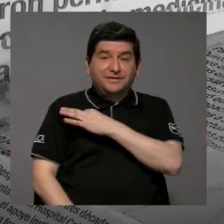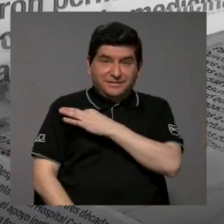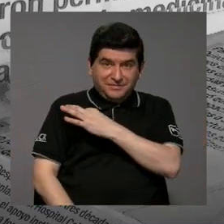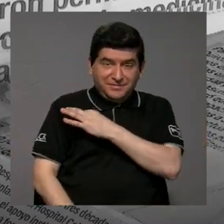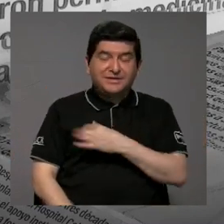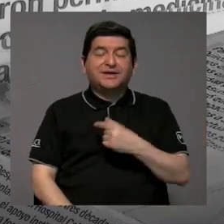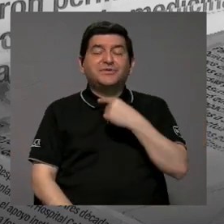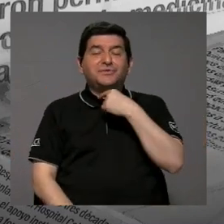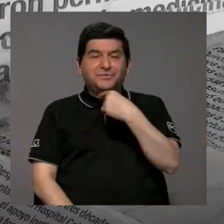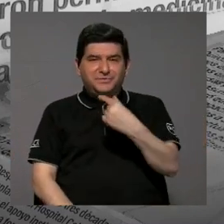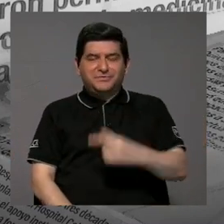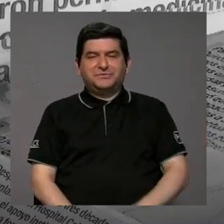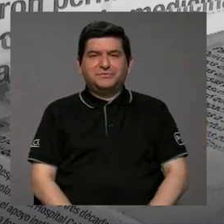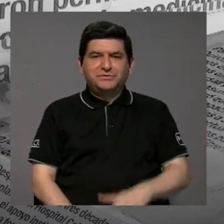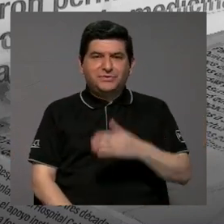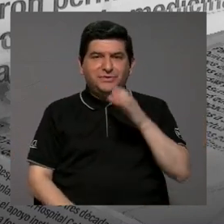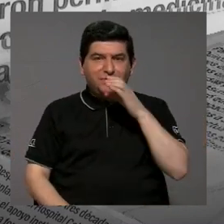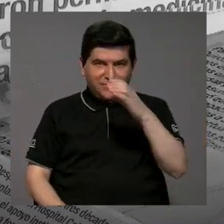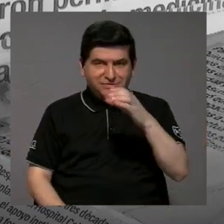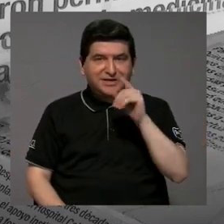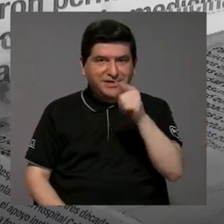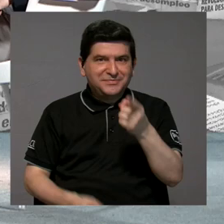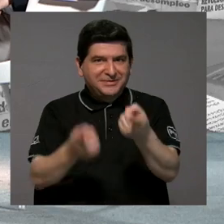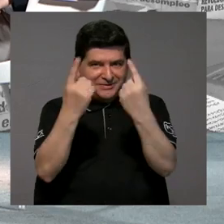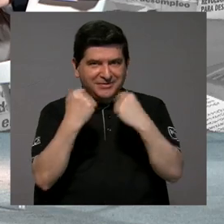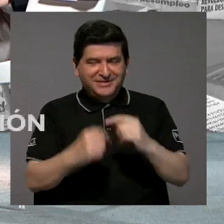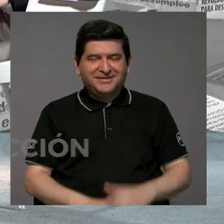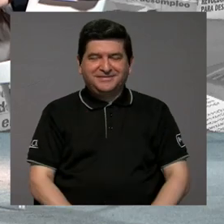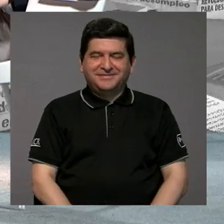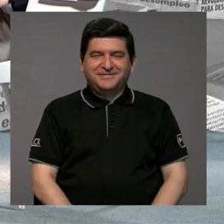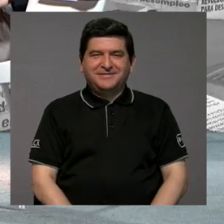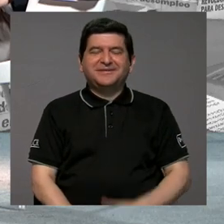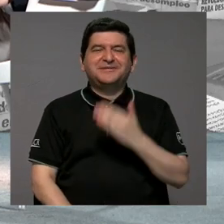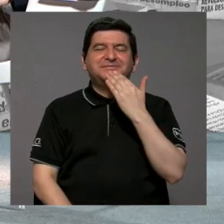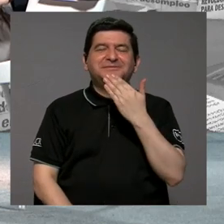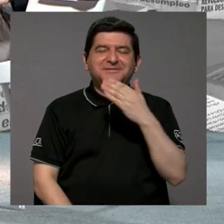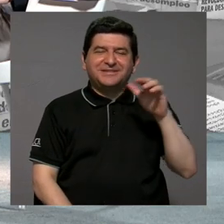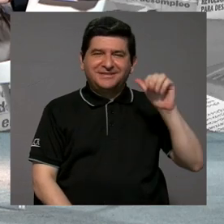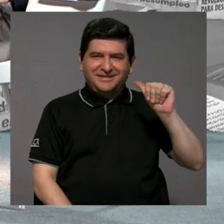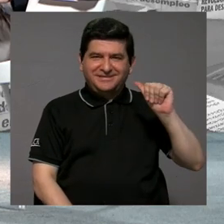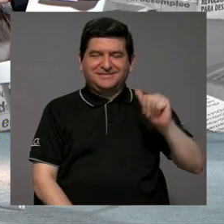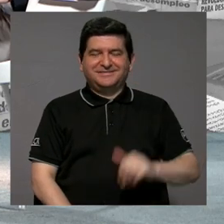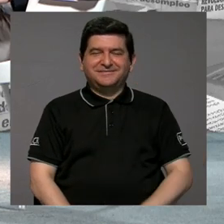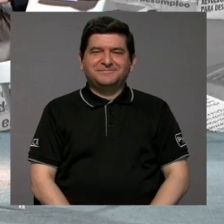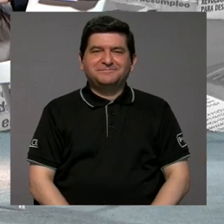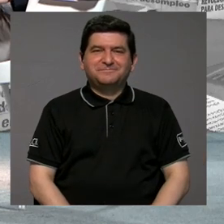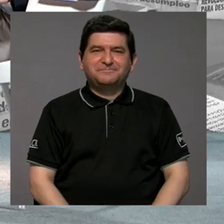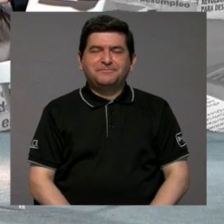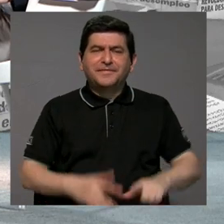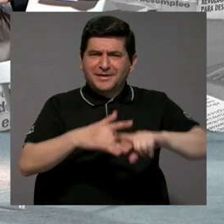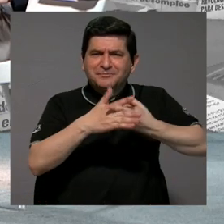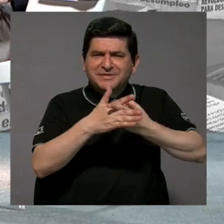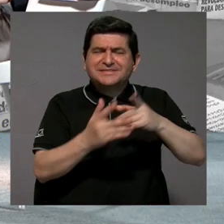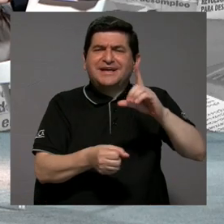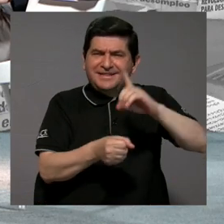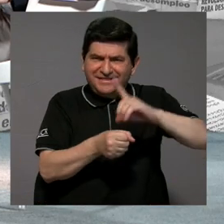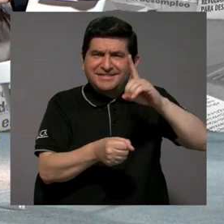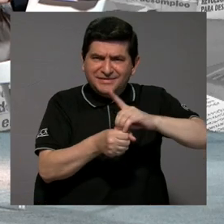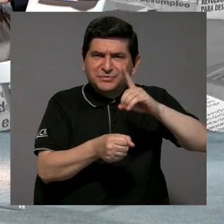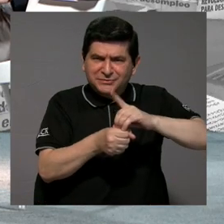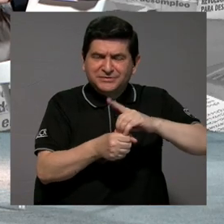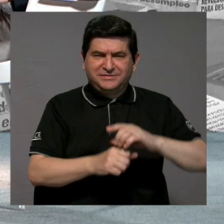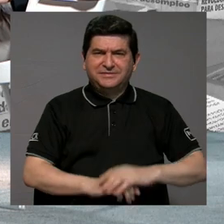tema porque me lo habían recomendado. Muchas gracias Alejandra. Empezando, los diputados